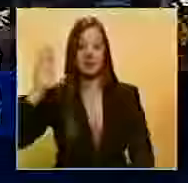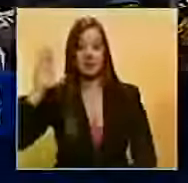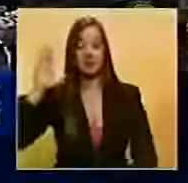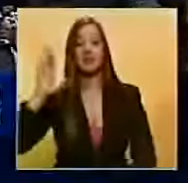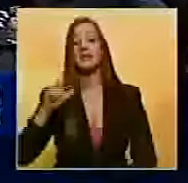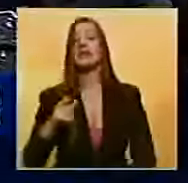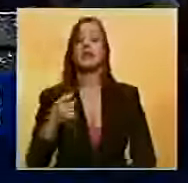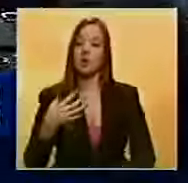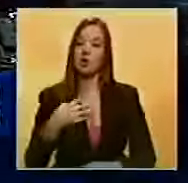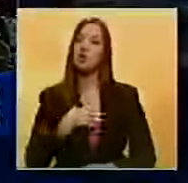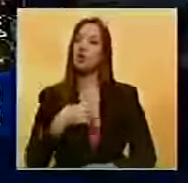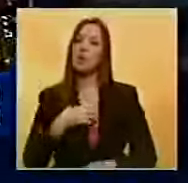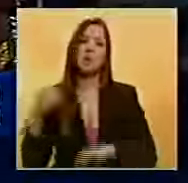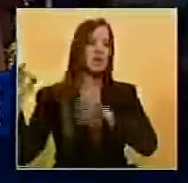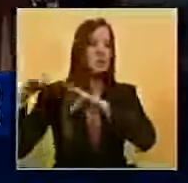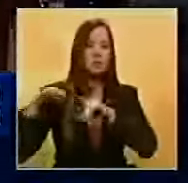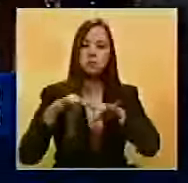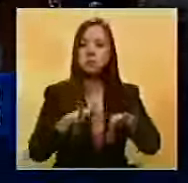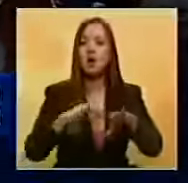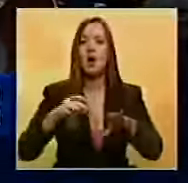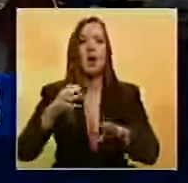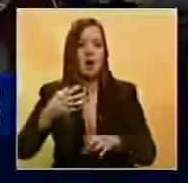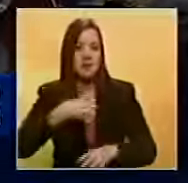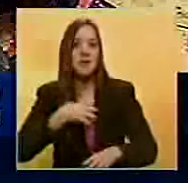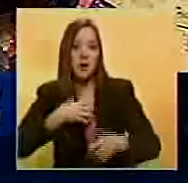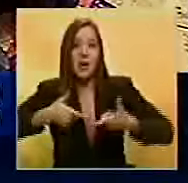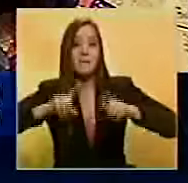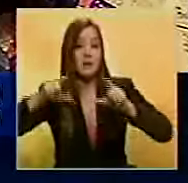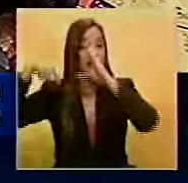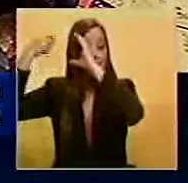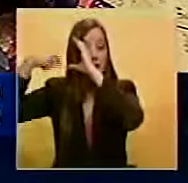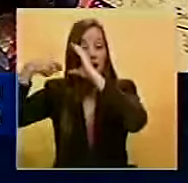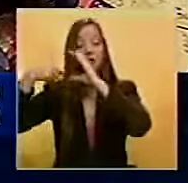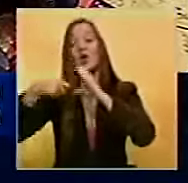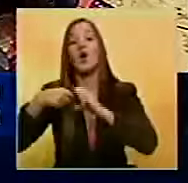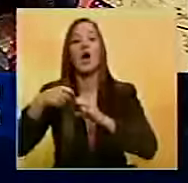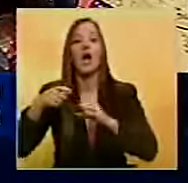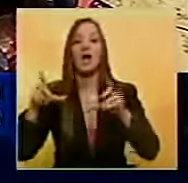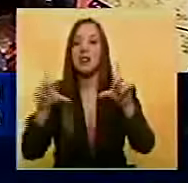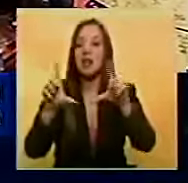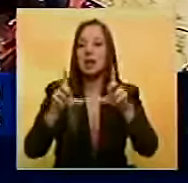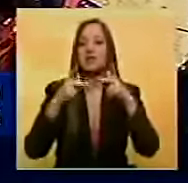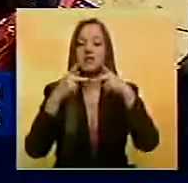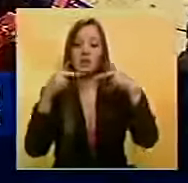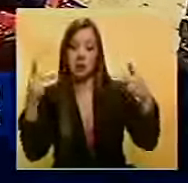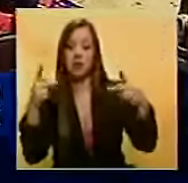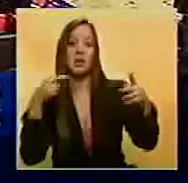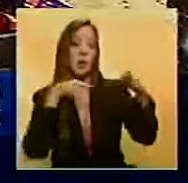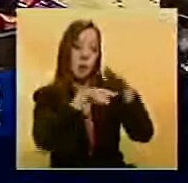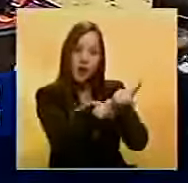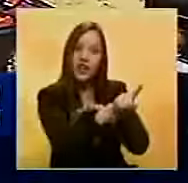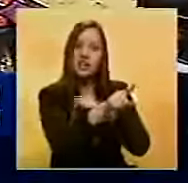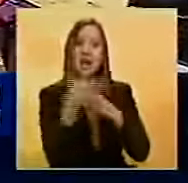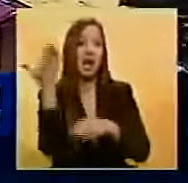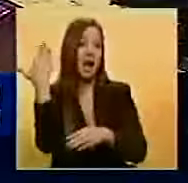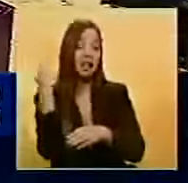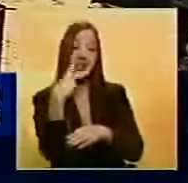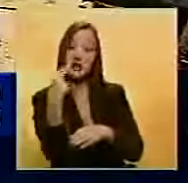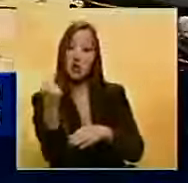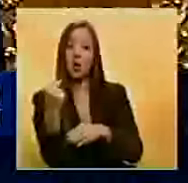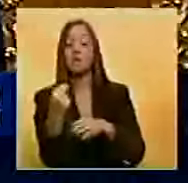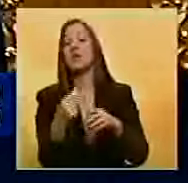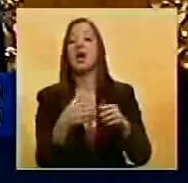acceso total al hemiciclo a cualquier medio de comunicación, tanto nacional como internacional. Los oficialistas se